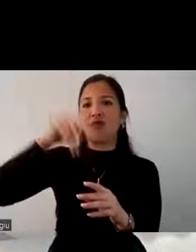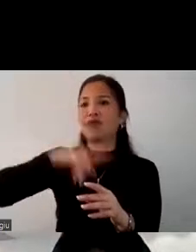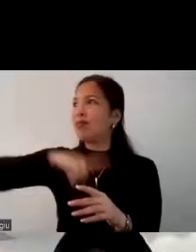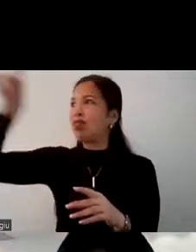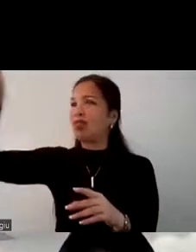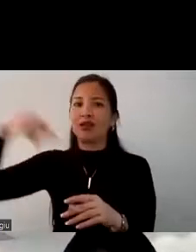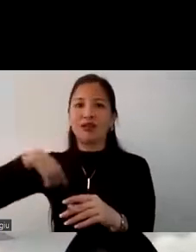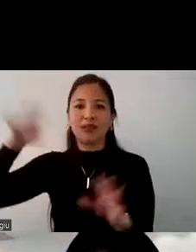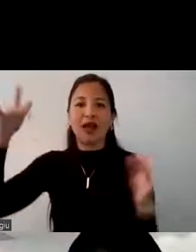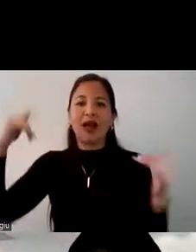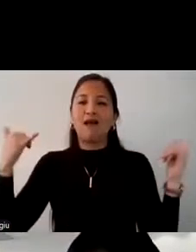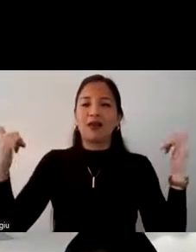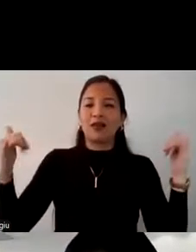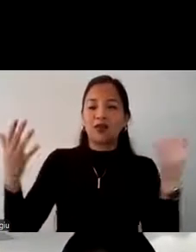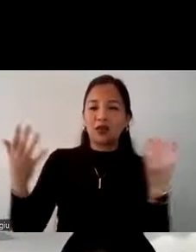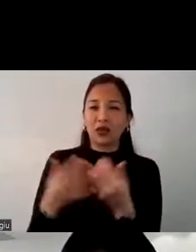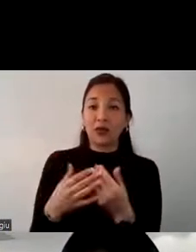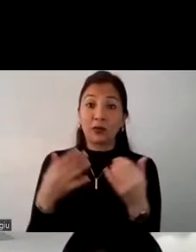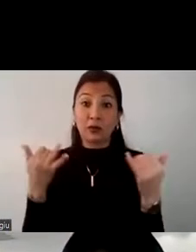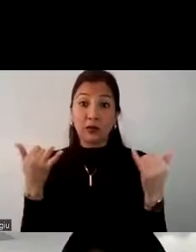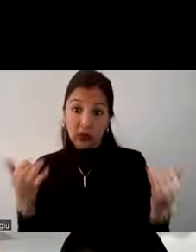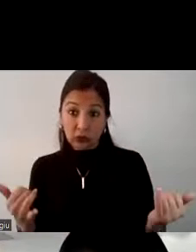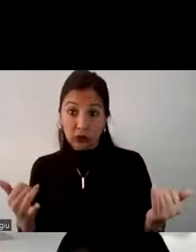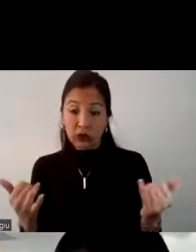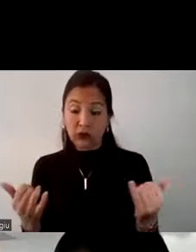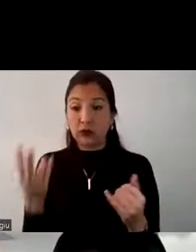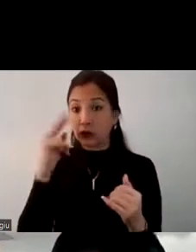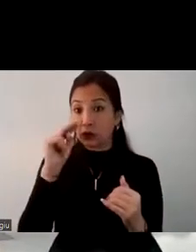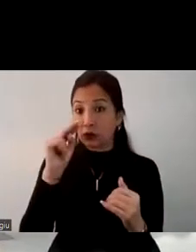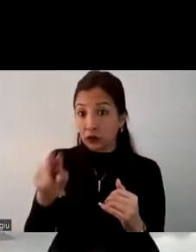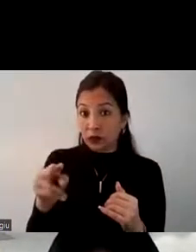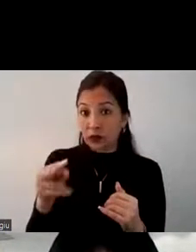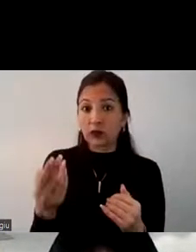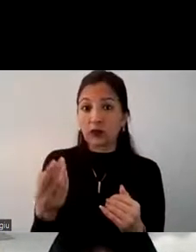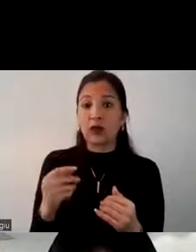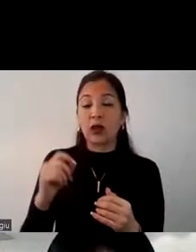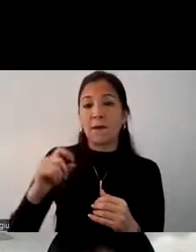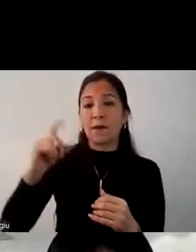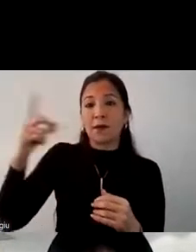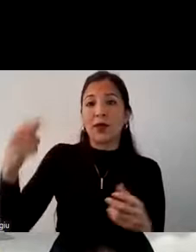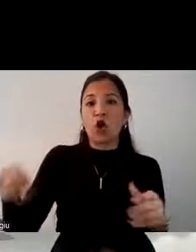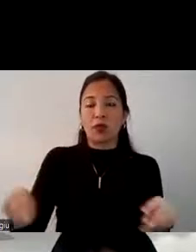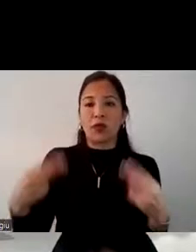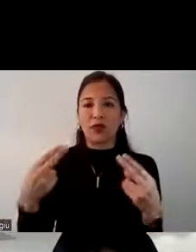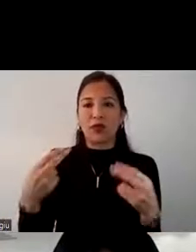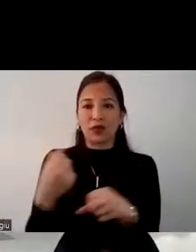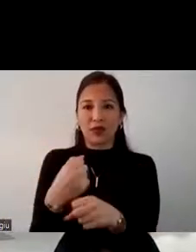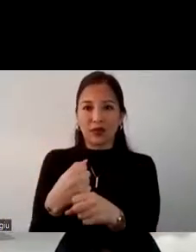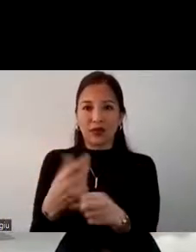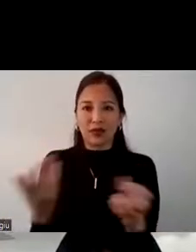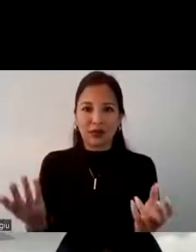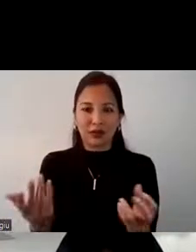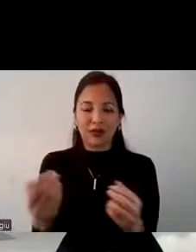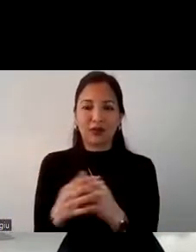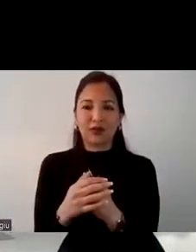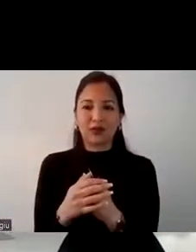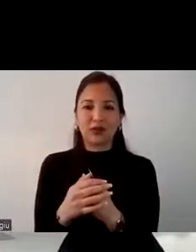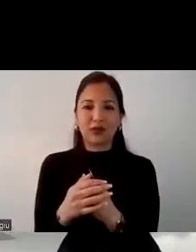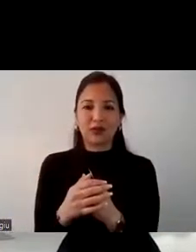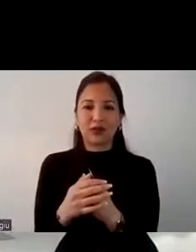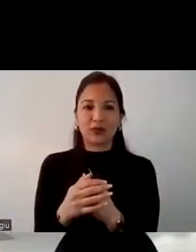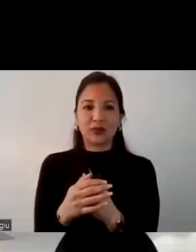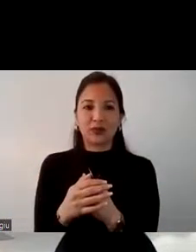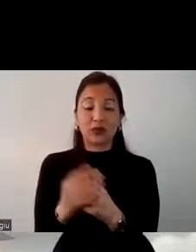uno mismo. Y entonces acá nos damos cuenta de que debemos ver una ventaja competitiva. Ya que por ejemplo nos damos cuenta